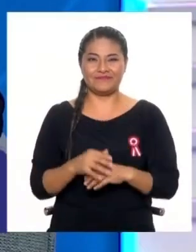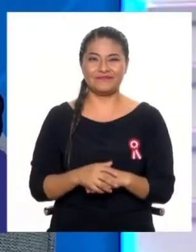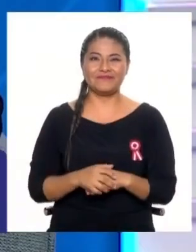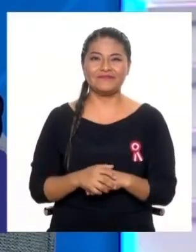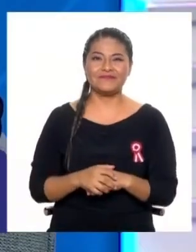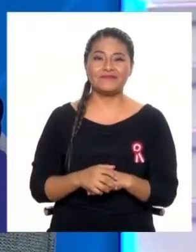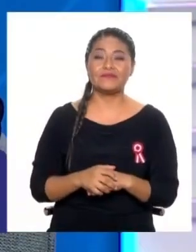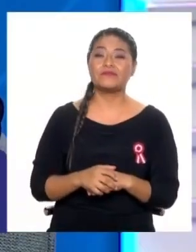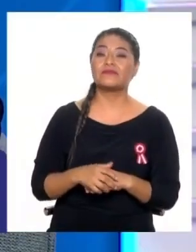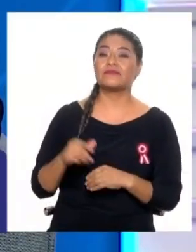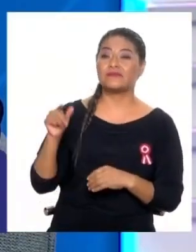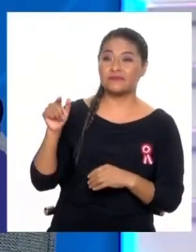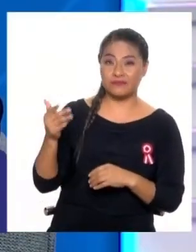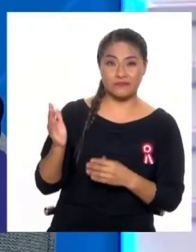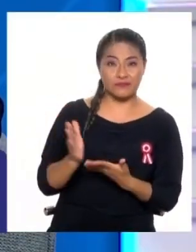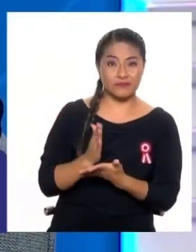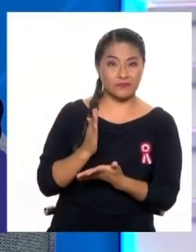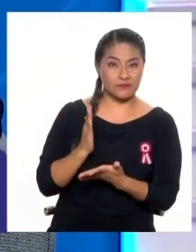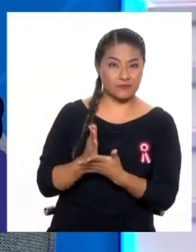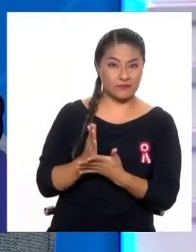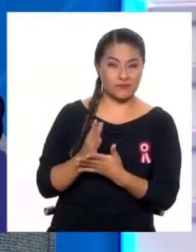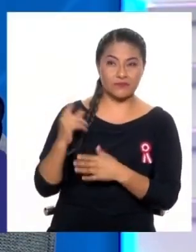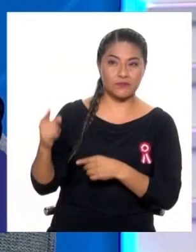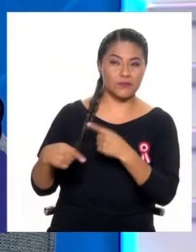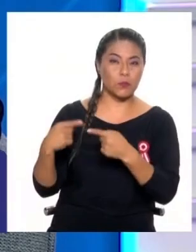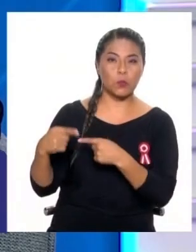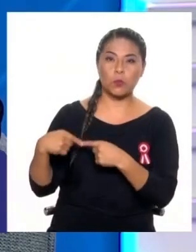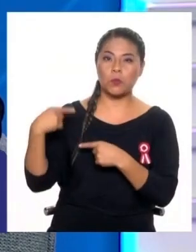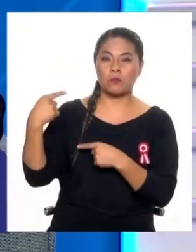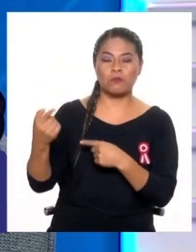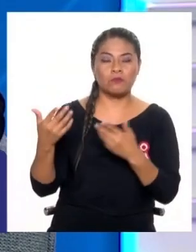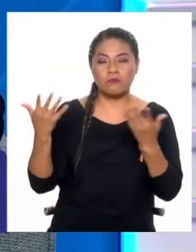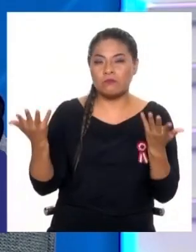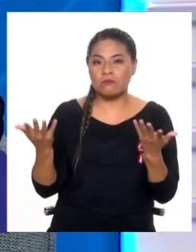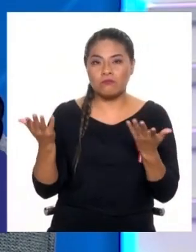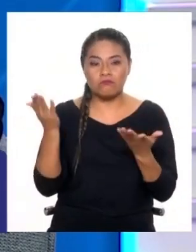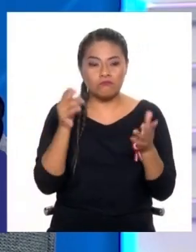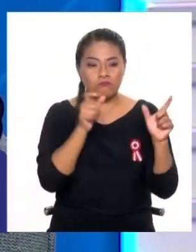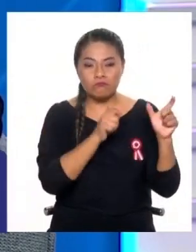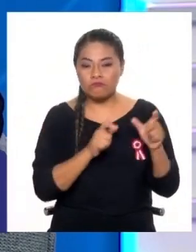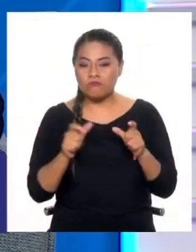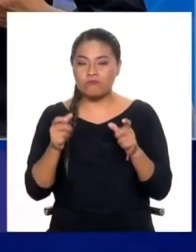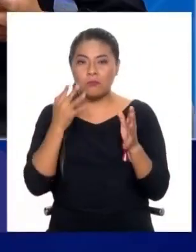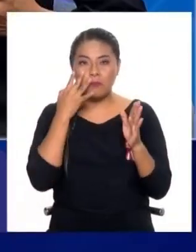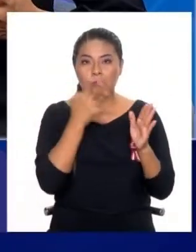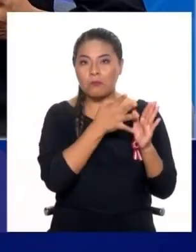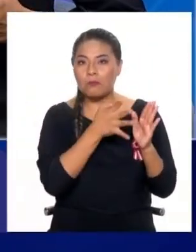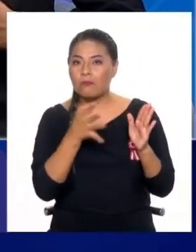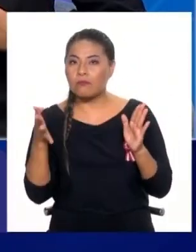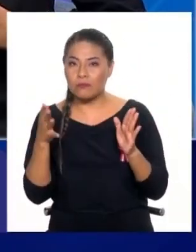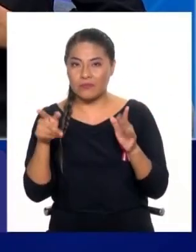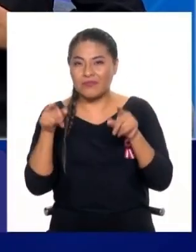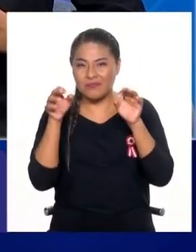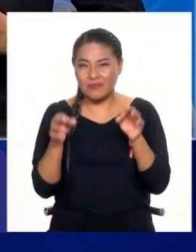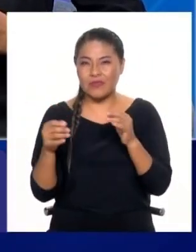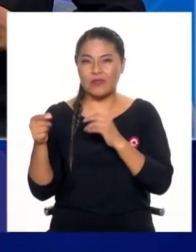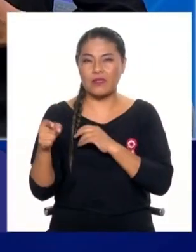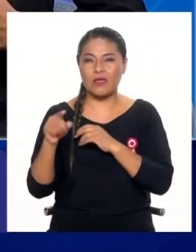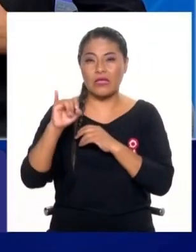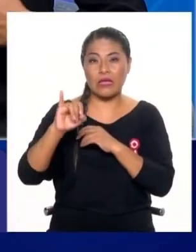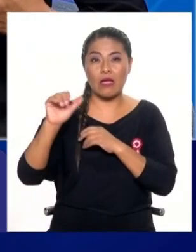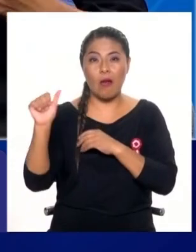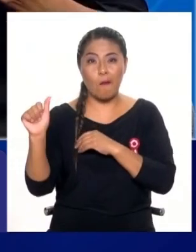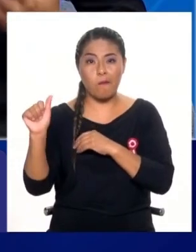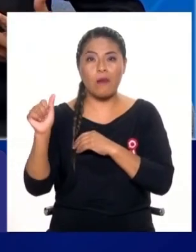de este problema concreto, otro que eventualmente tendríamos que verificar ahora que estamos hablando de inteligencia artificial es el tema